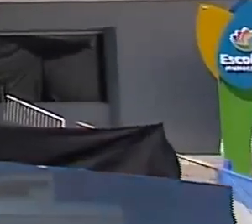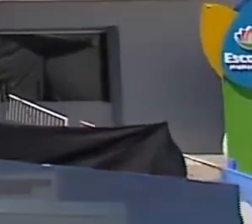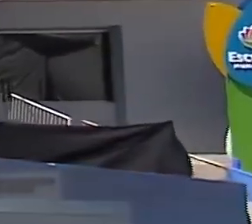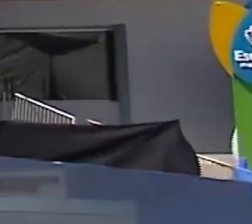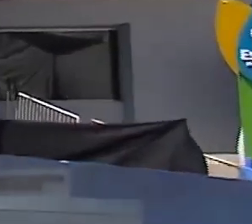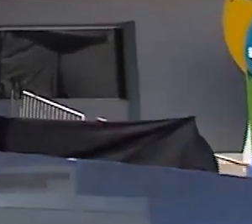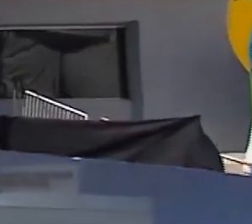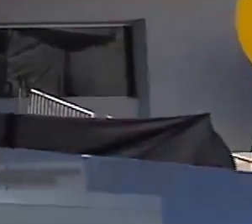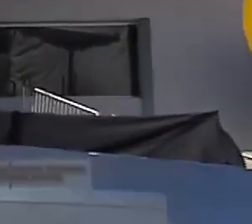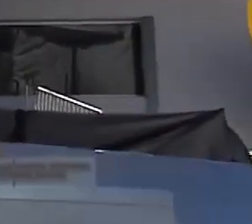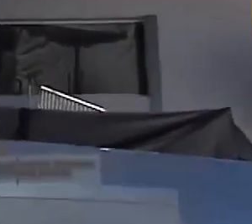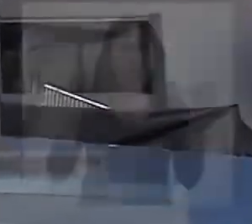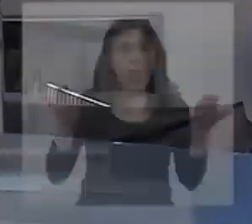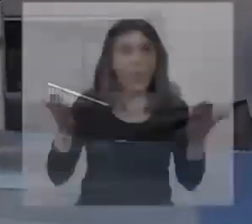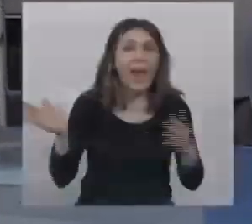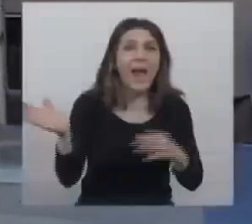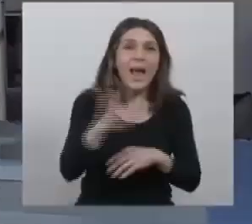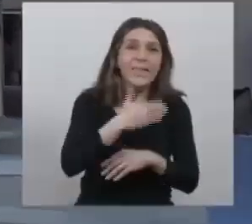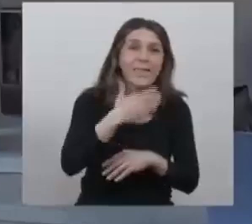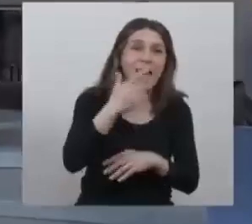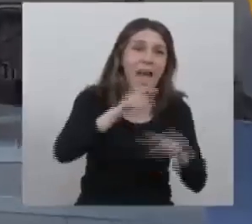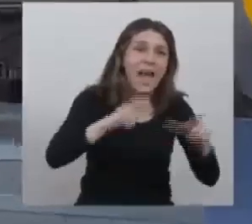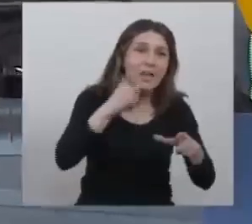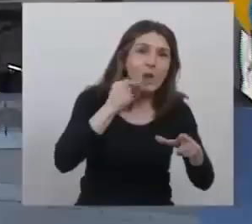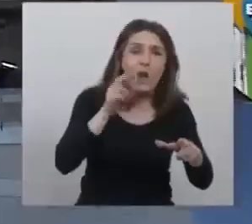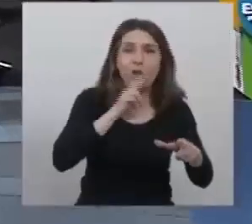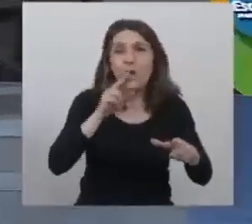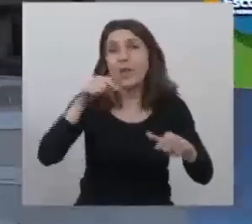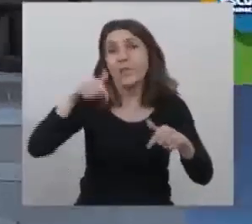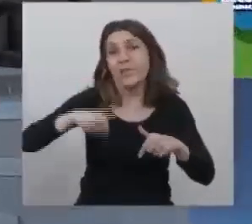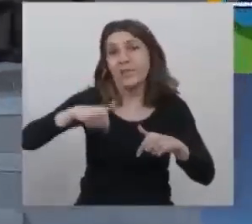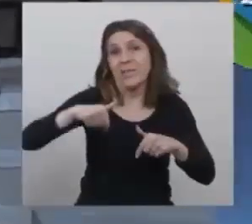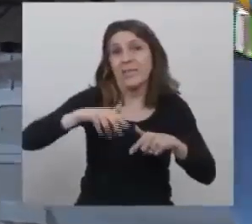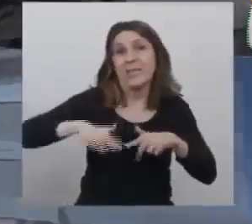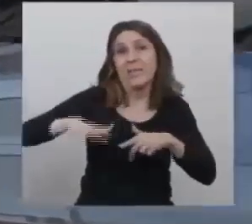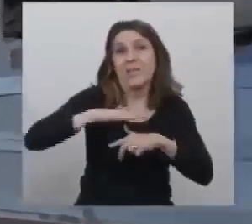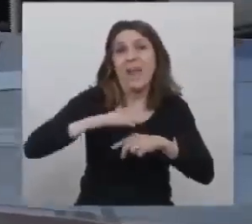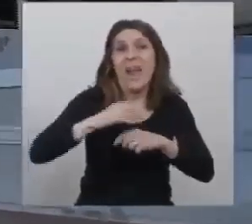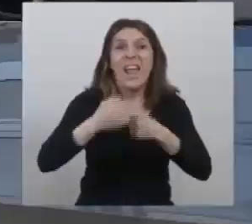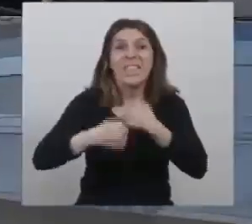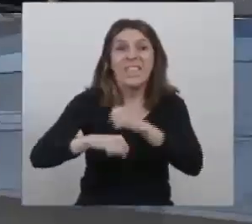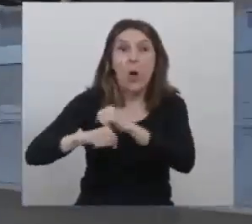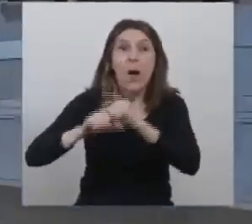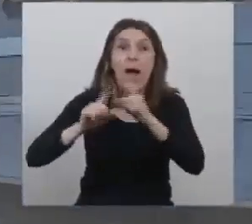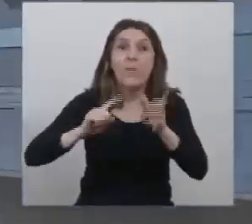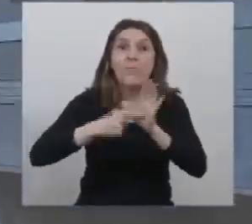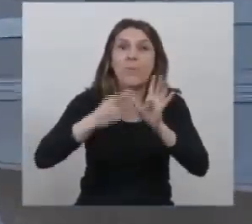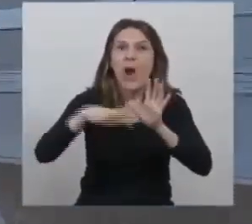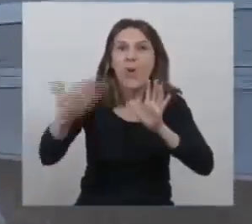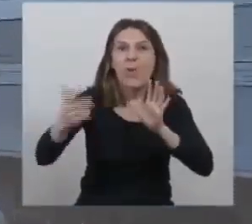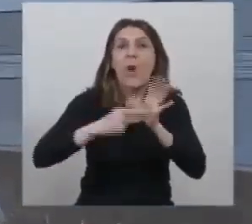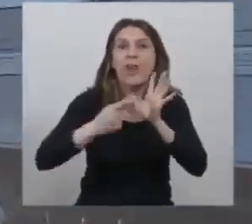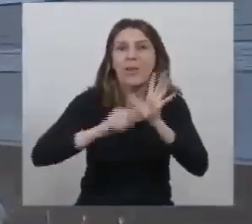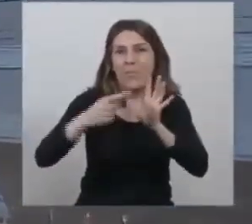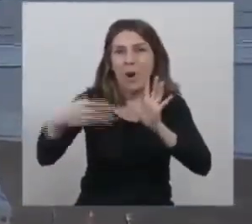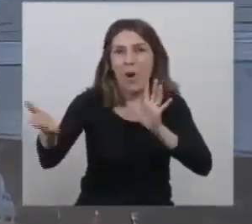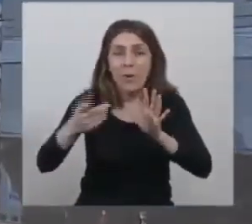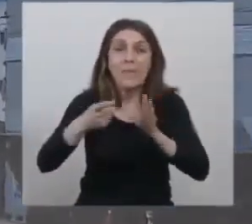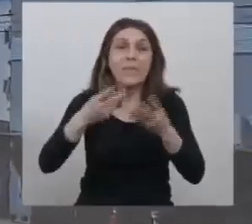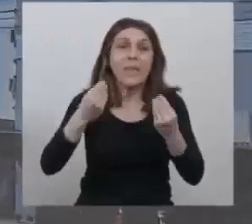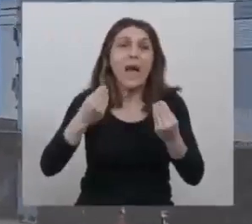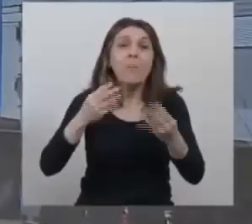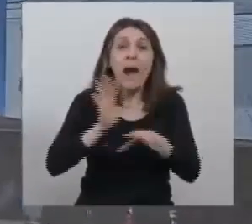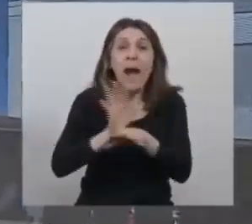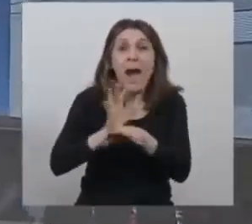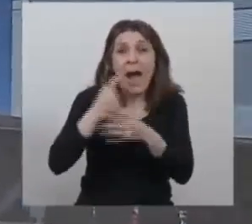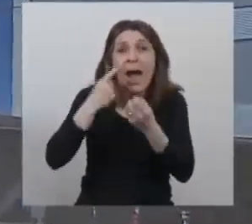Buenos días a todos y a todas. Nos encontramos en Escobar, provincia de Buenos Aires, con motivo de la puesta